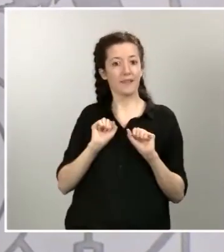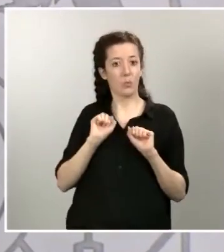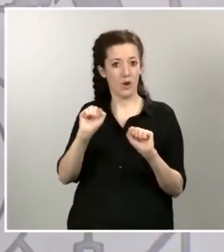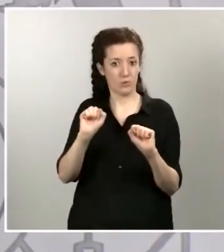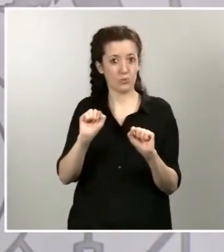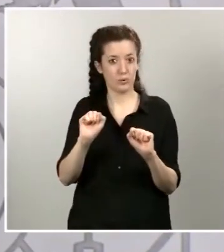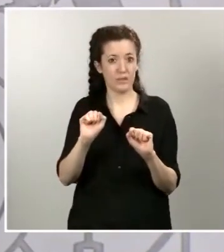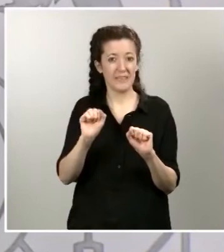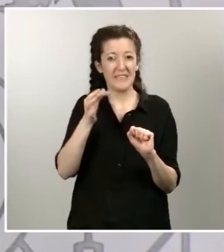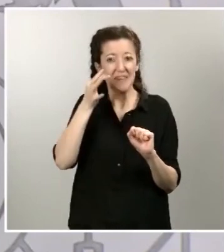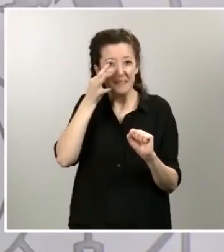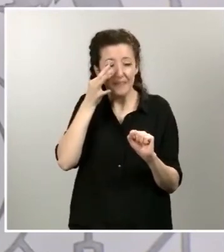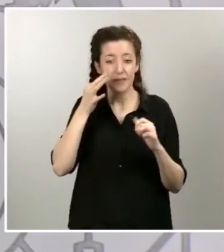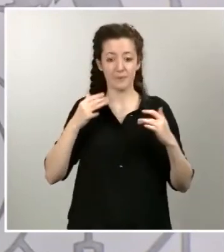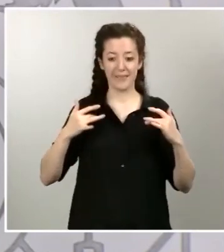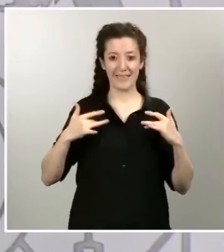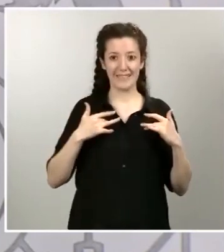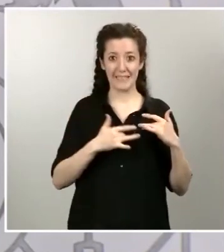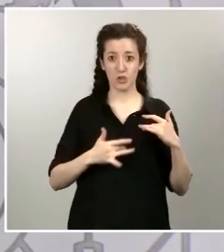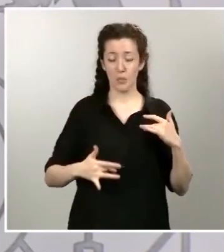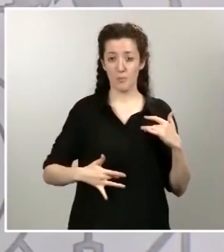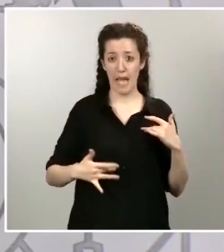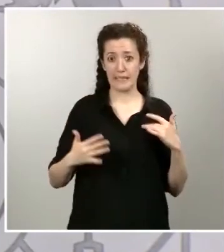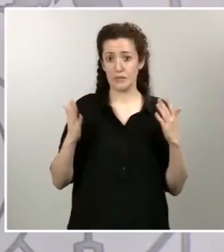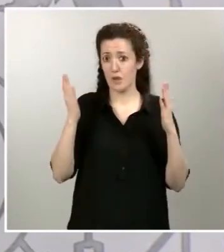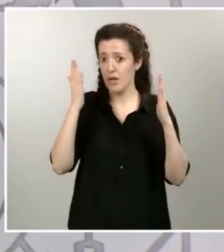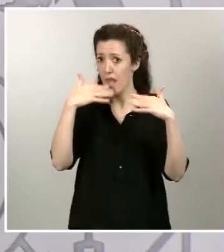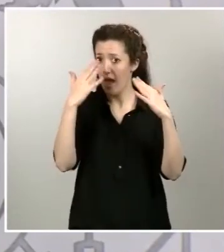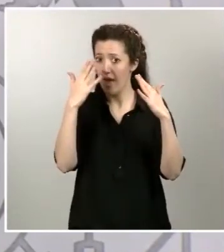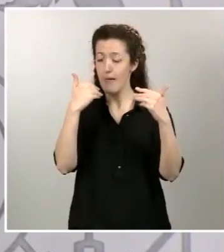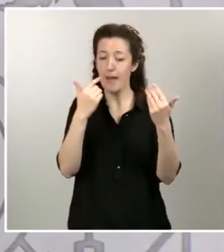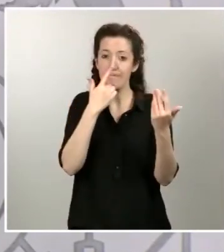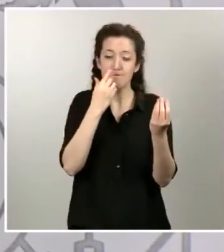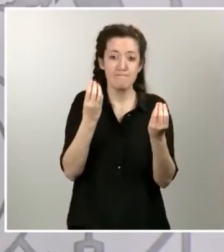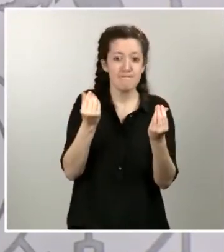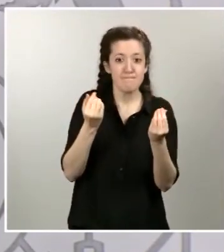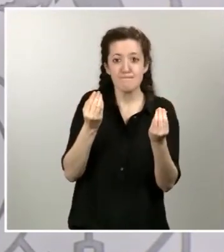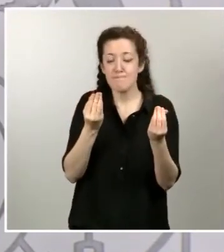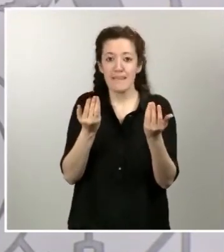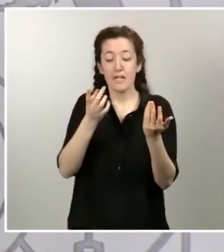asociados recientes, hacen difícil colocarlos en la línea temporal de la evolución de la epidemia. ¡Gracias!